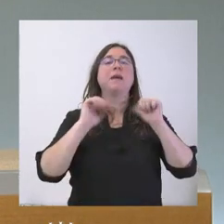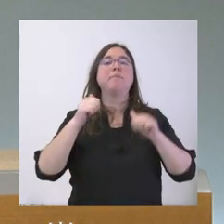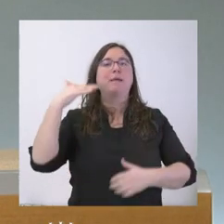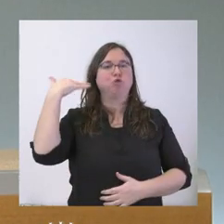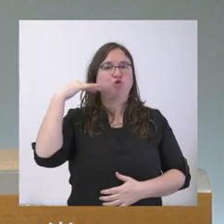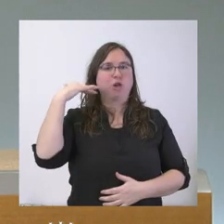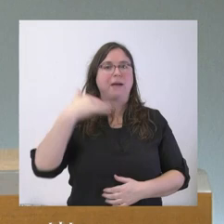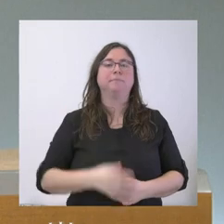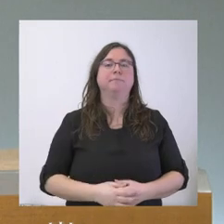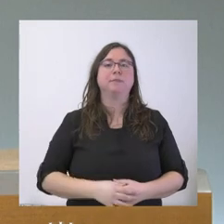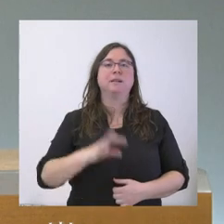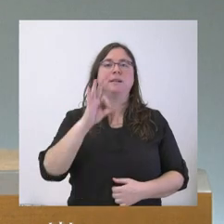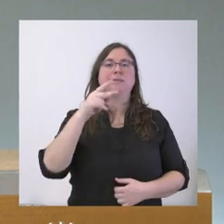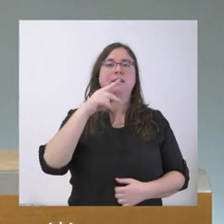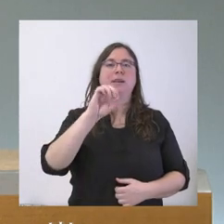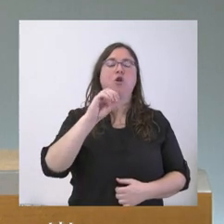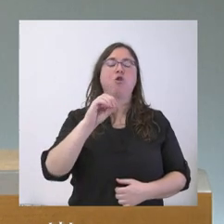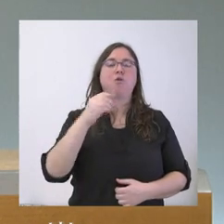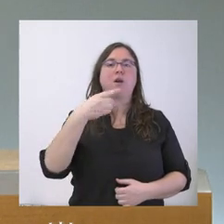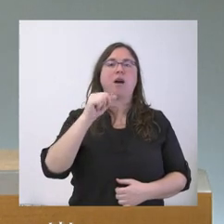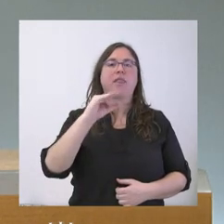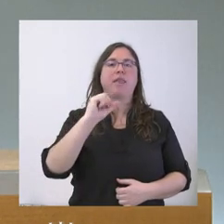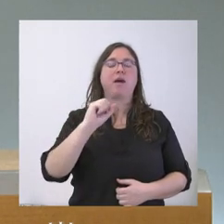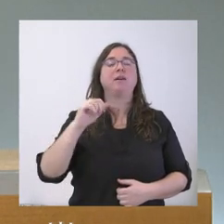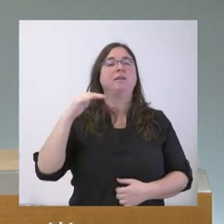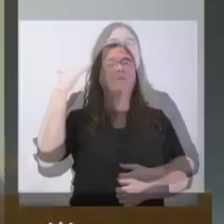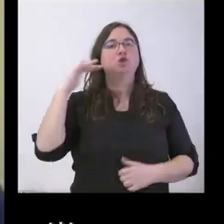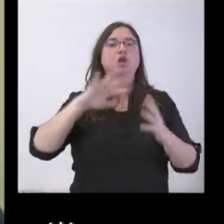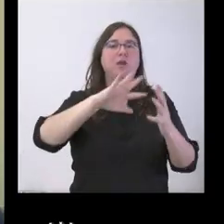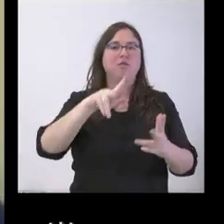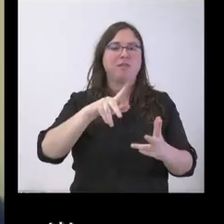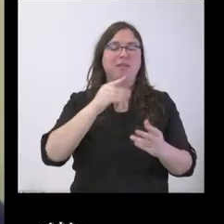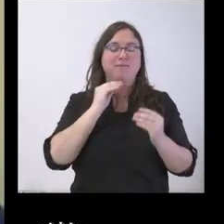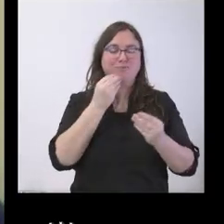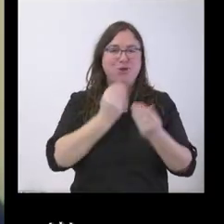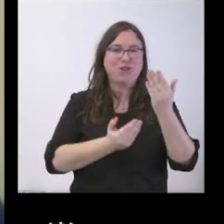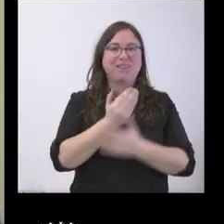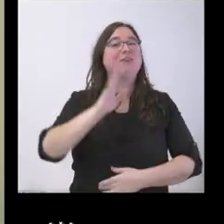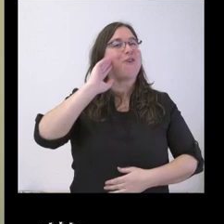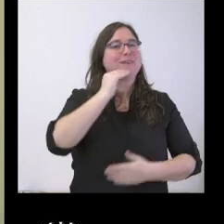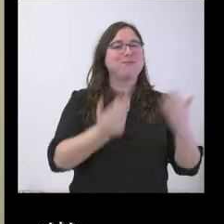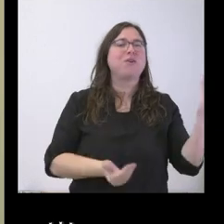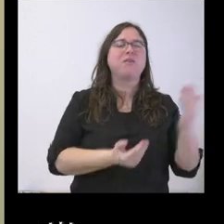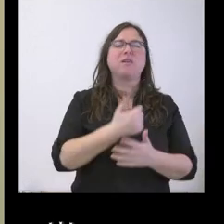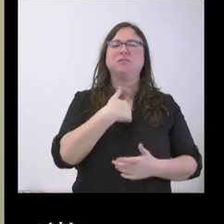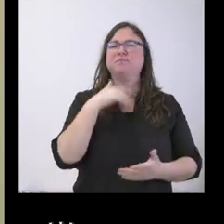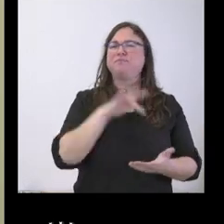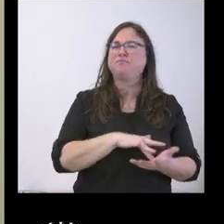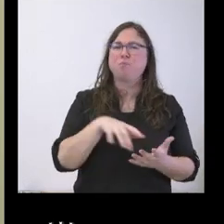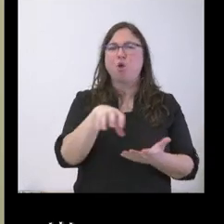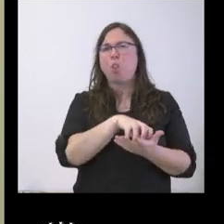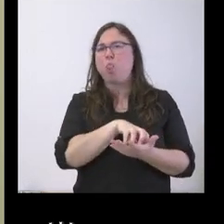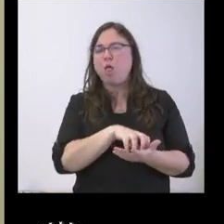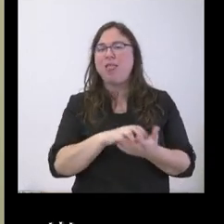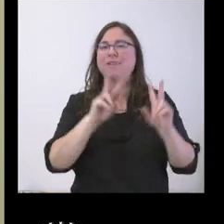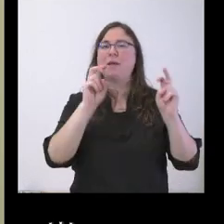Soria con Sergio García de Soria Noticias. Adelante, Sergio. Buenos días. Hola, buenos días. Sí, yo tenía algunas dudas sobre la